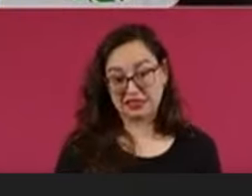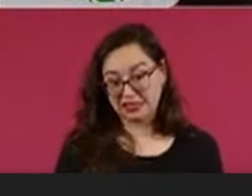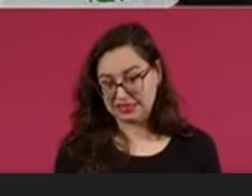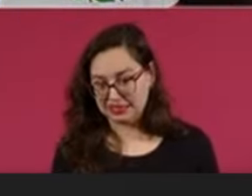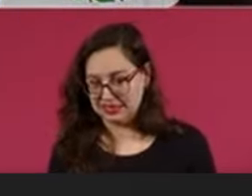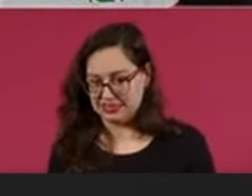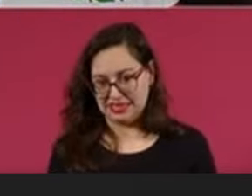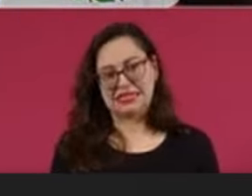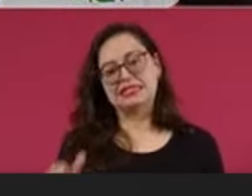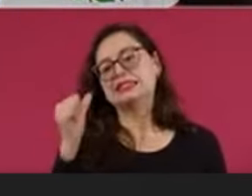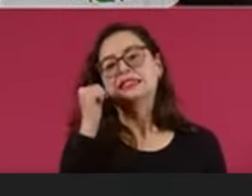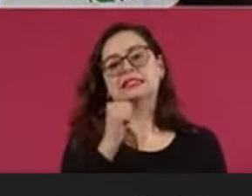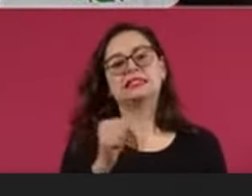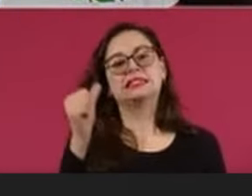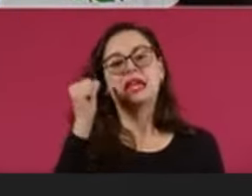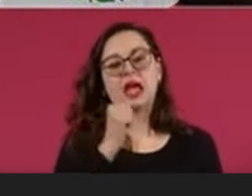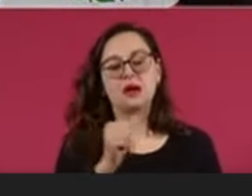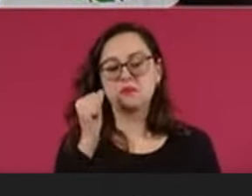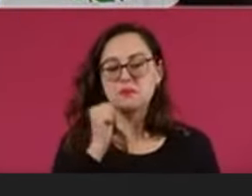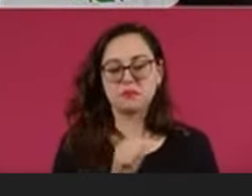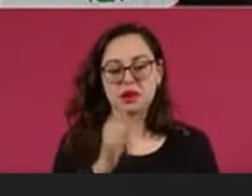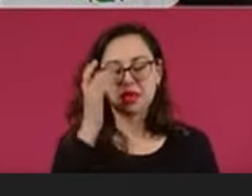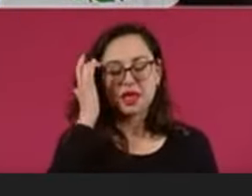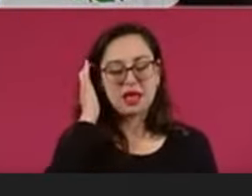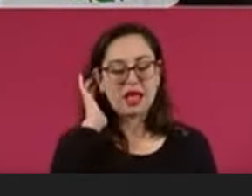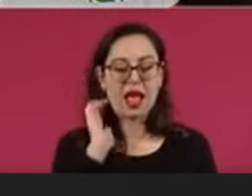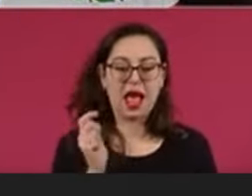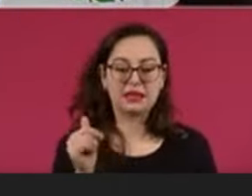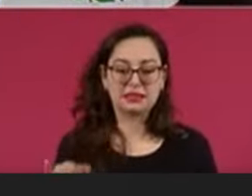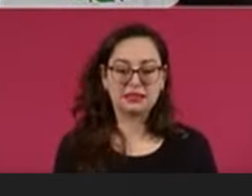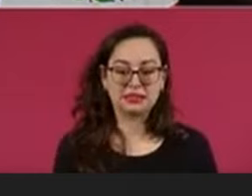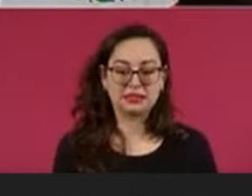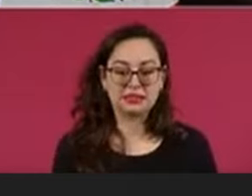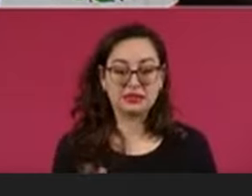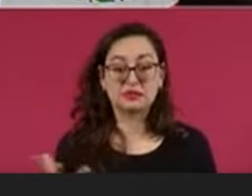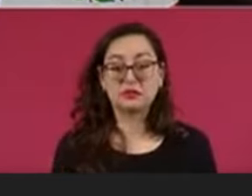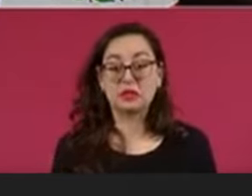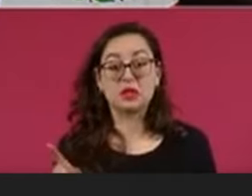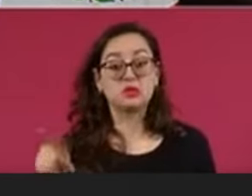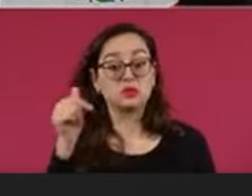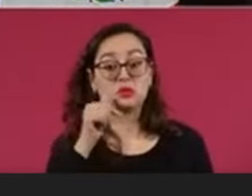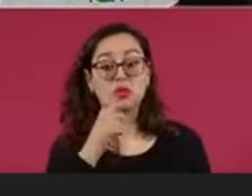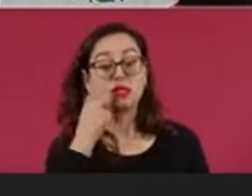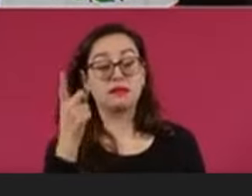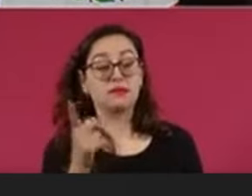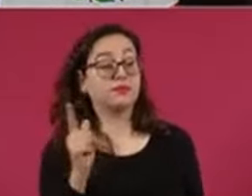acuérdense de la ley es la ley.